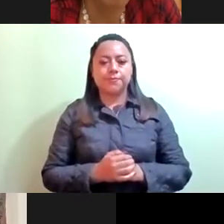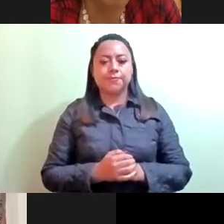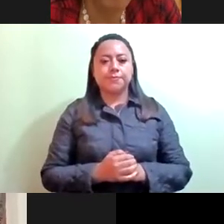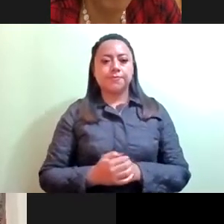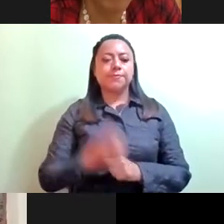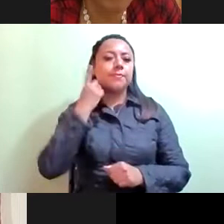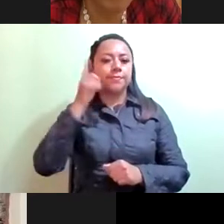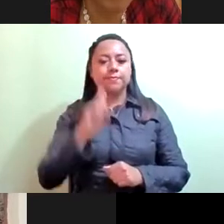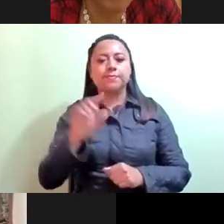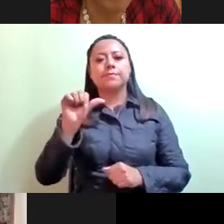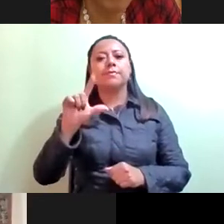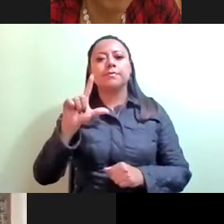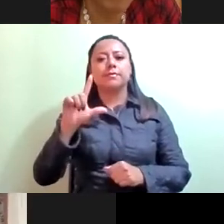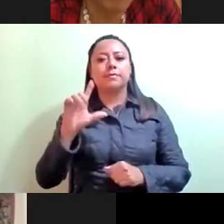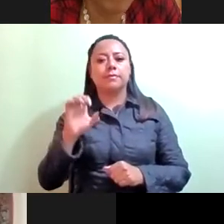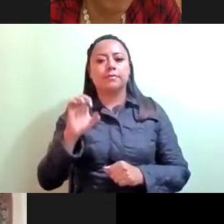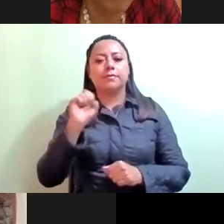Diputada Alessandra Rojo de la Vega Piccolo.